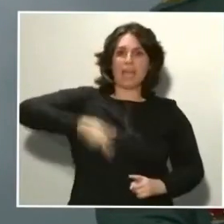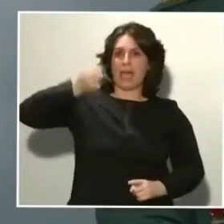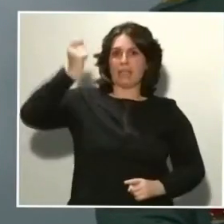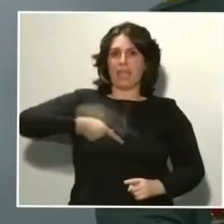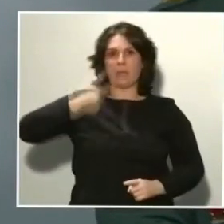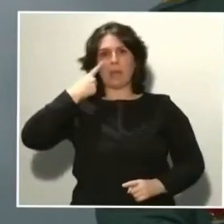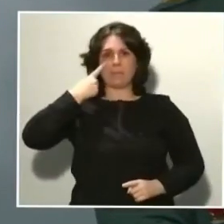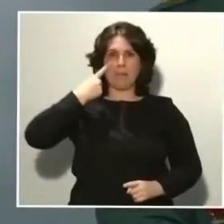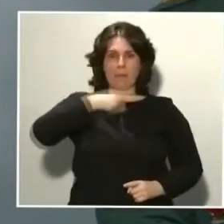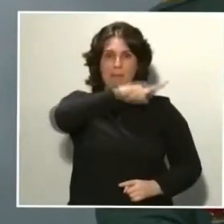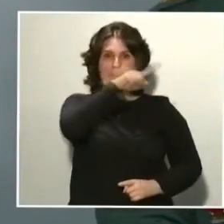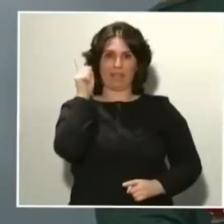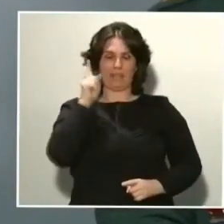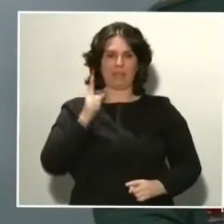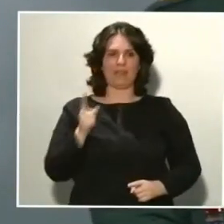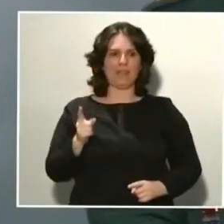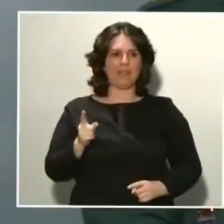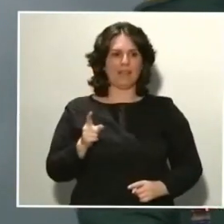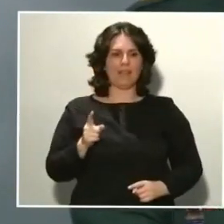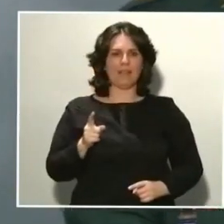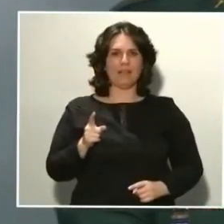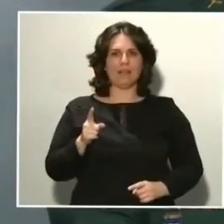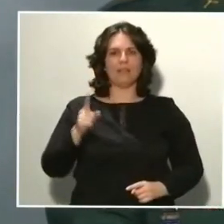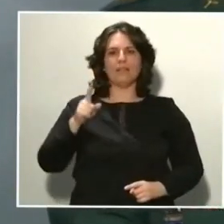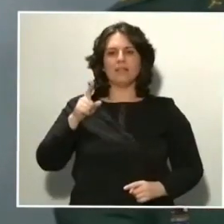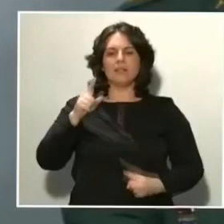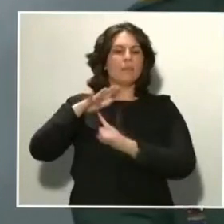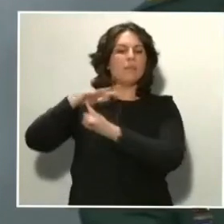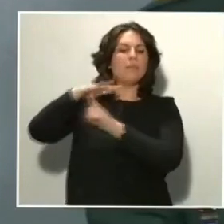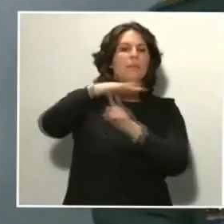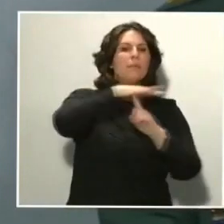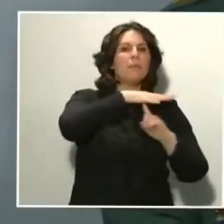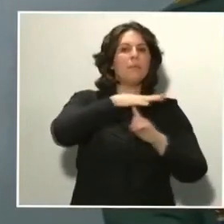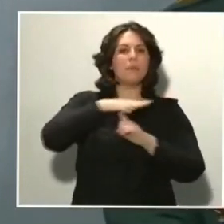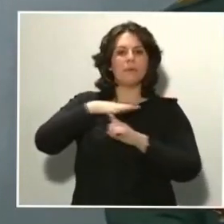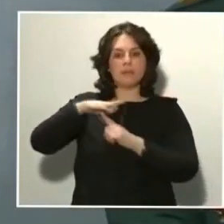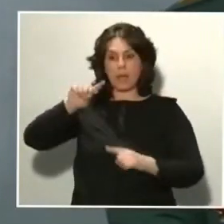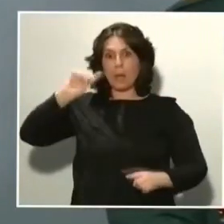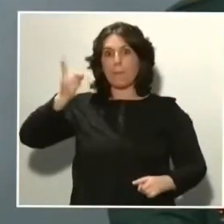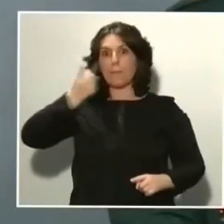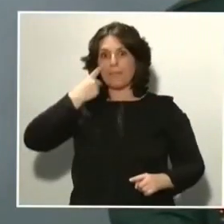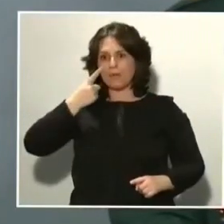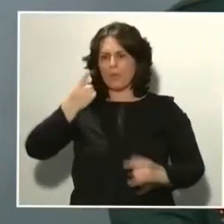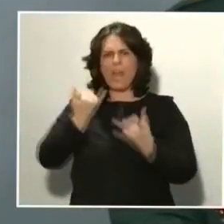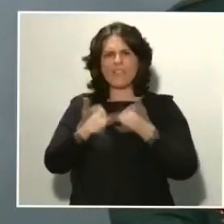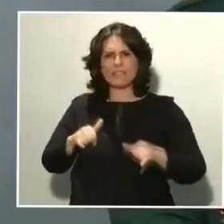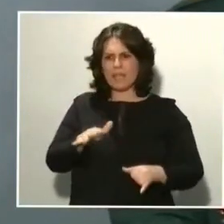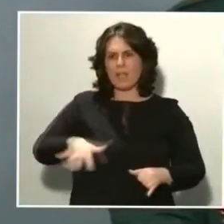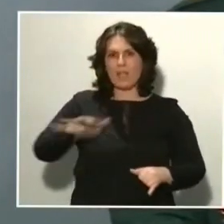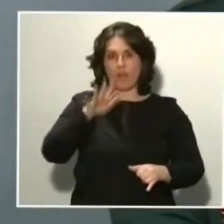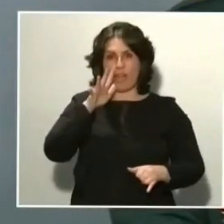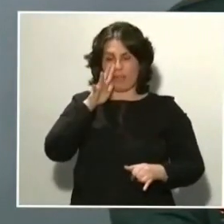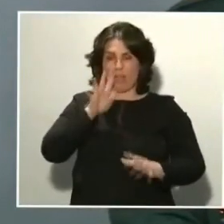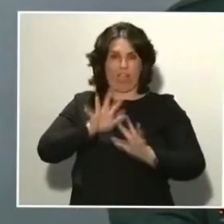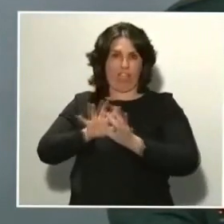pues detectó una fiesta en un lugar inhóspito, con difícil visión, una